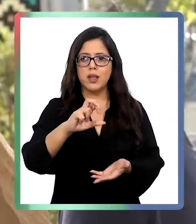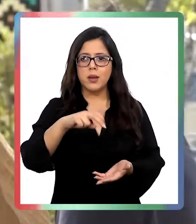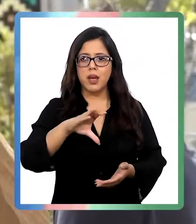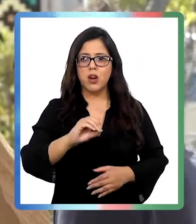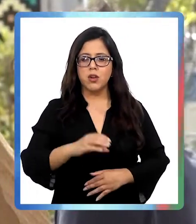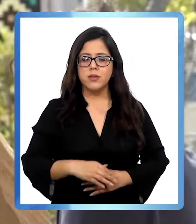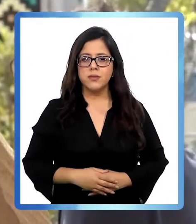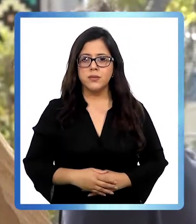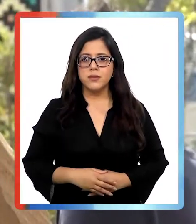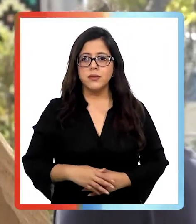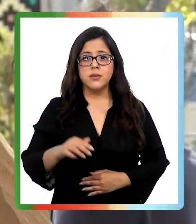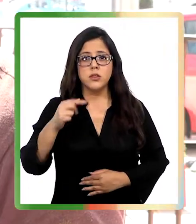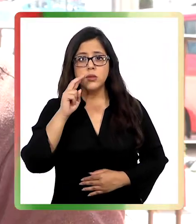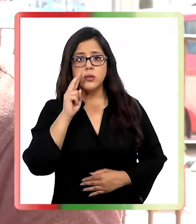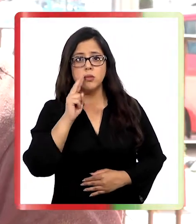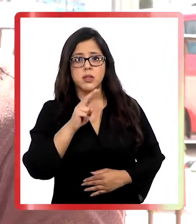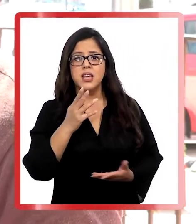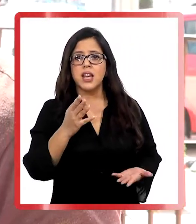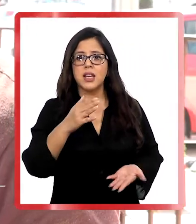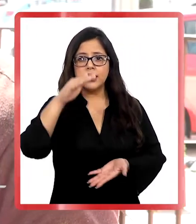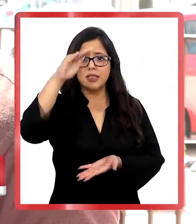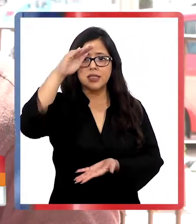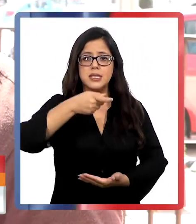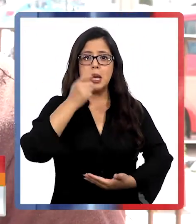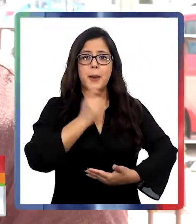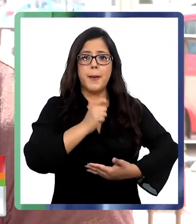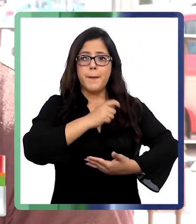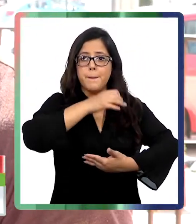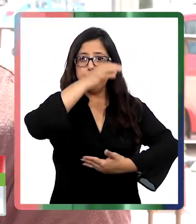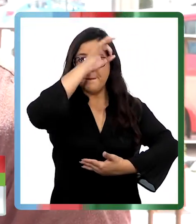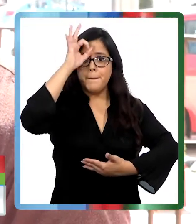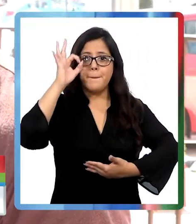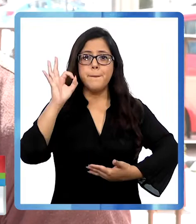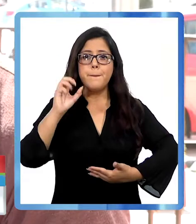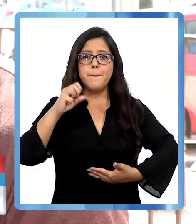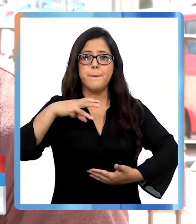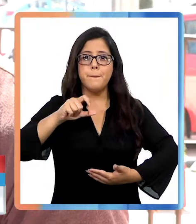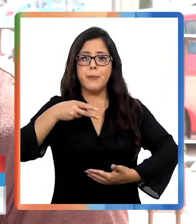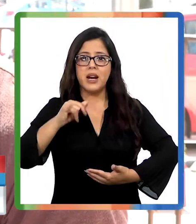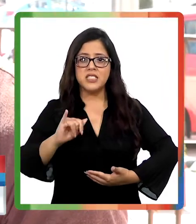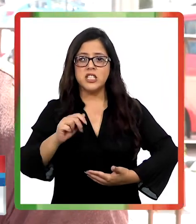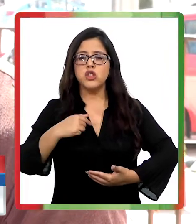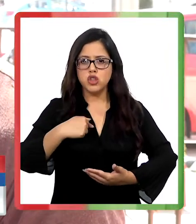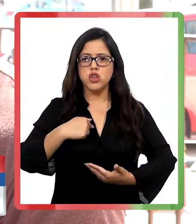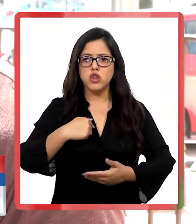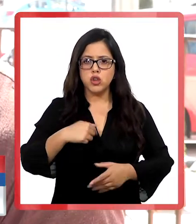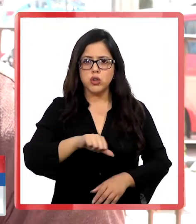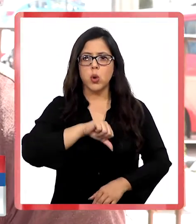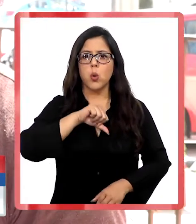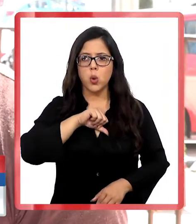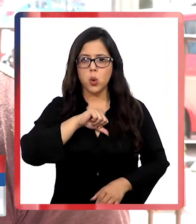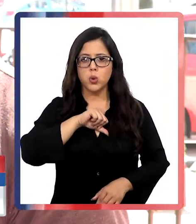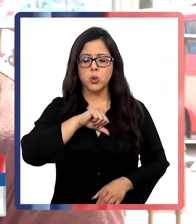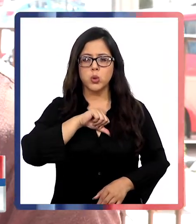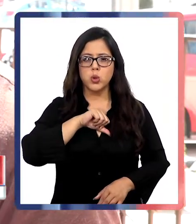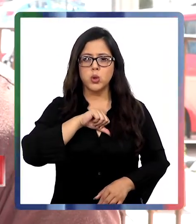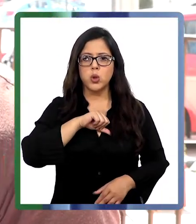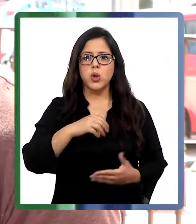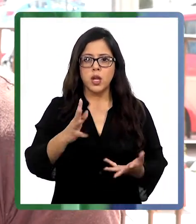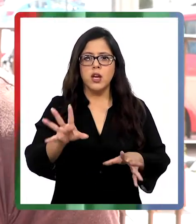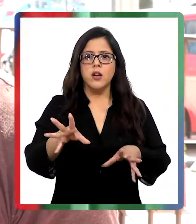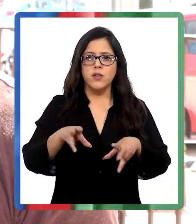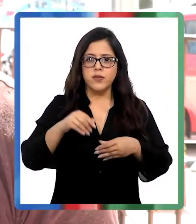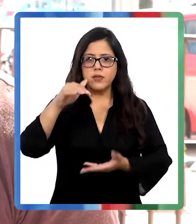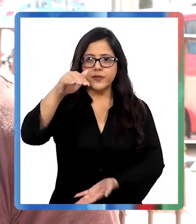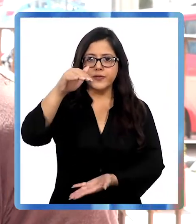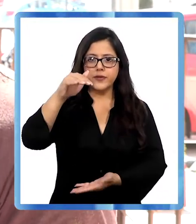Me tocó la machi. Para mí, soy de origen mapuche, así que me siento muy honrado de haber adjudicado